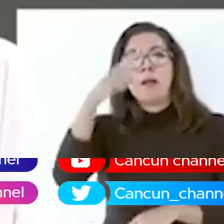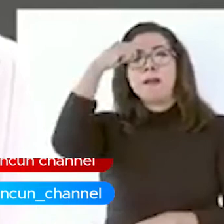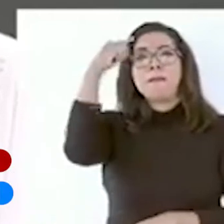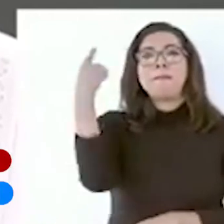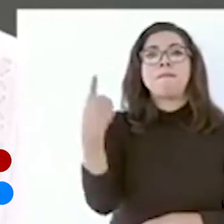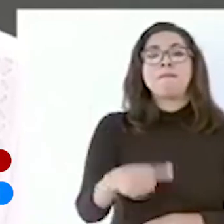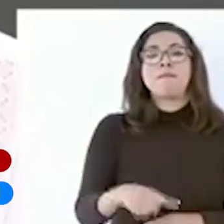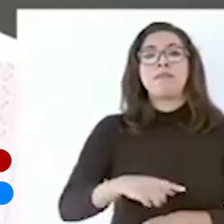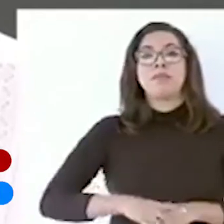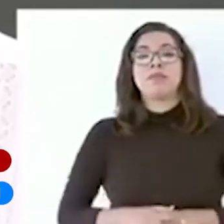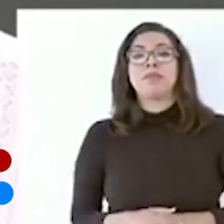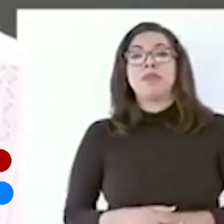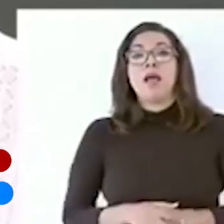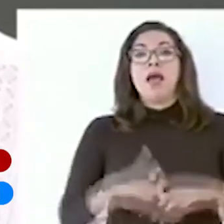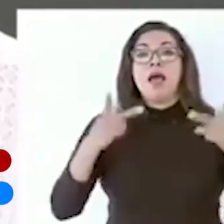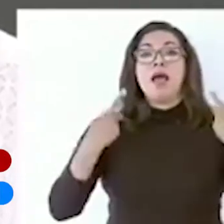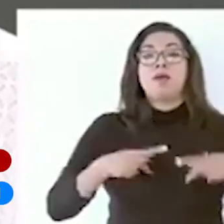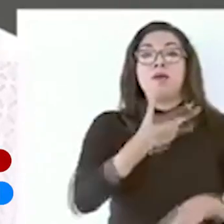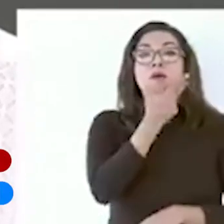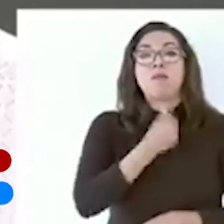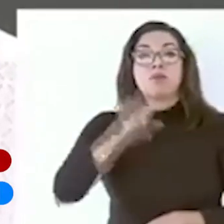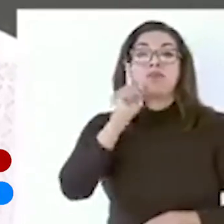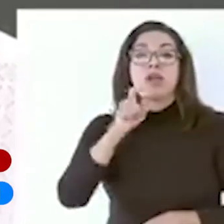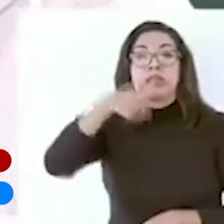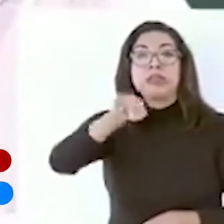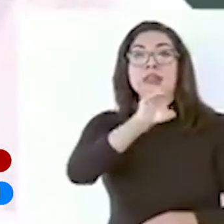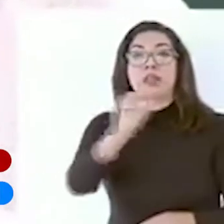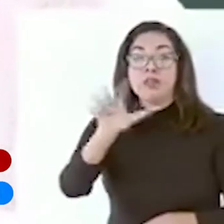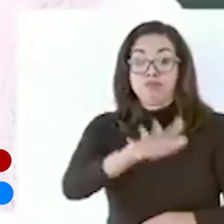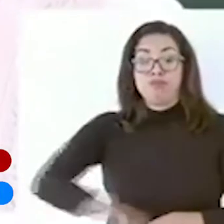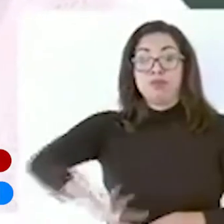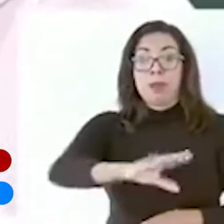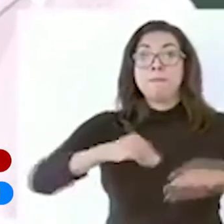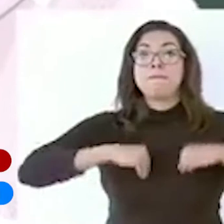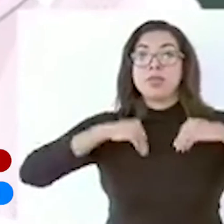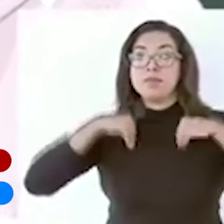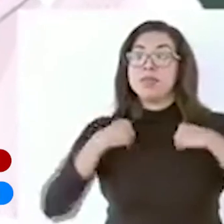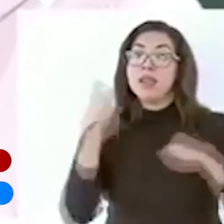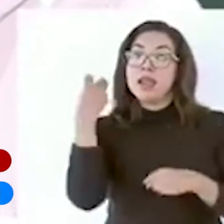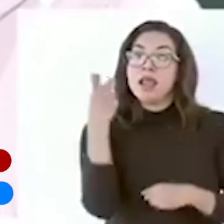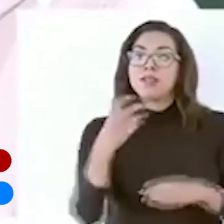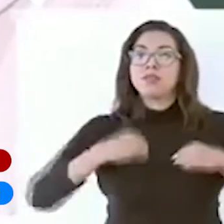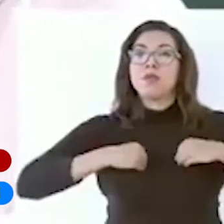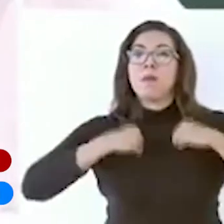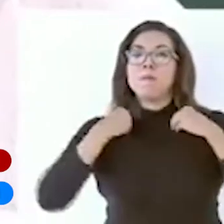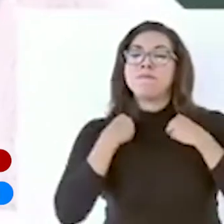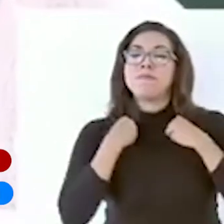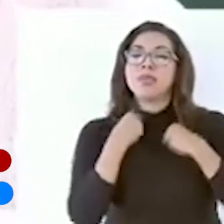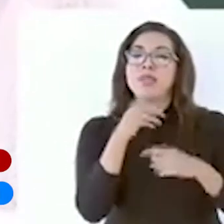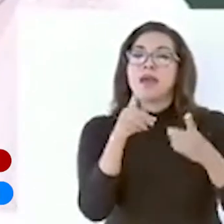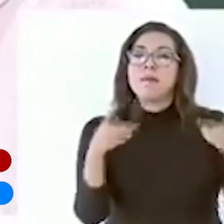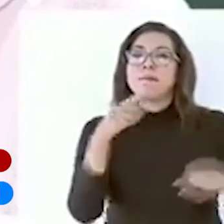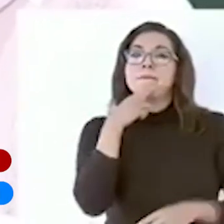de los y las quintanarroenses. Compartimos la prioridad de combatir a la pobreza,